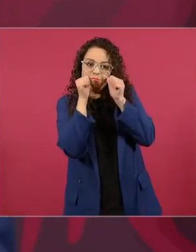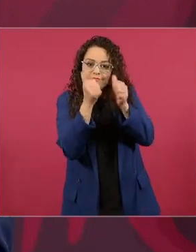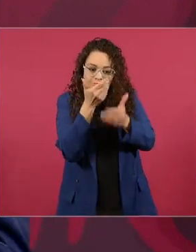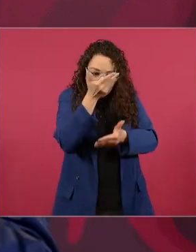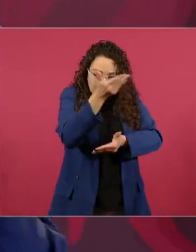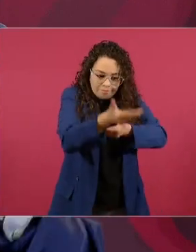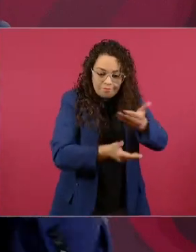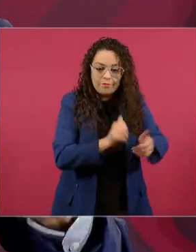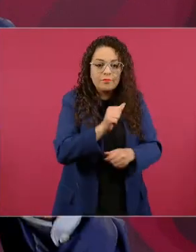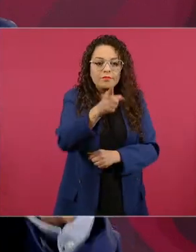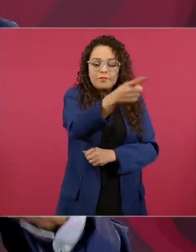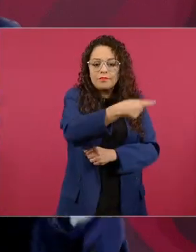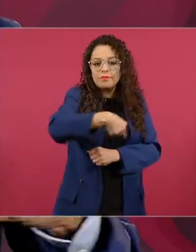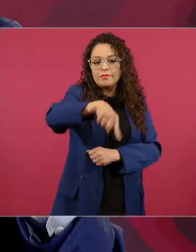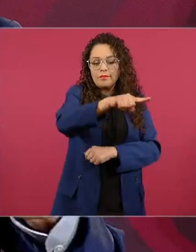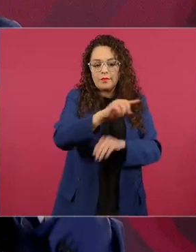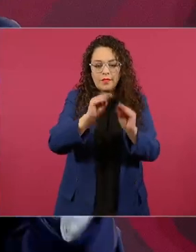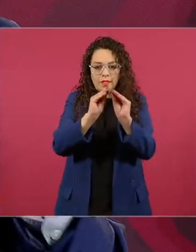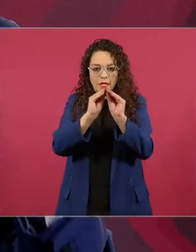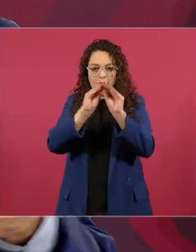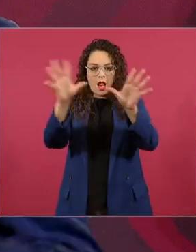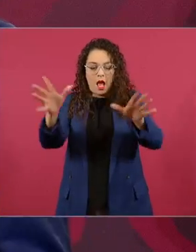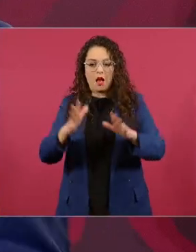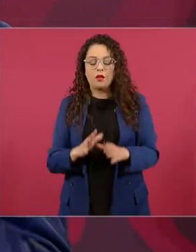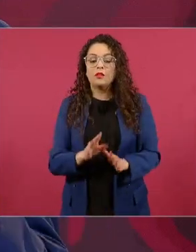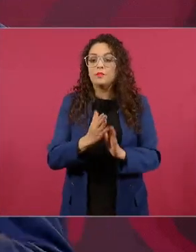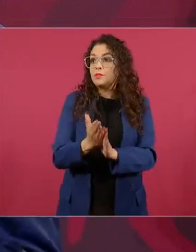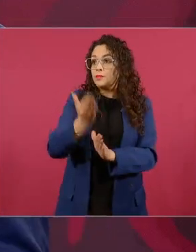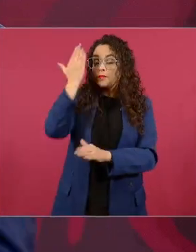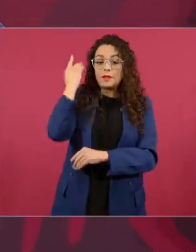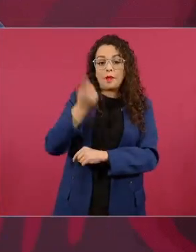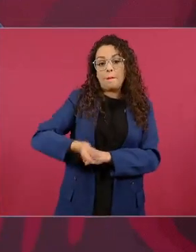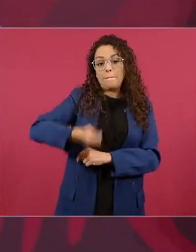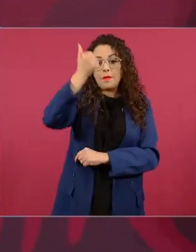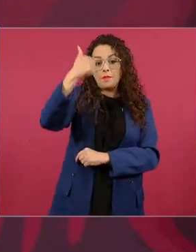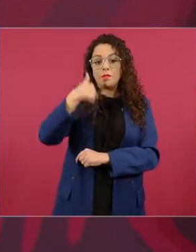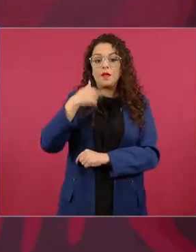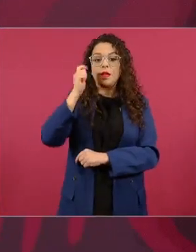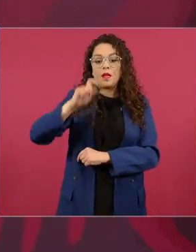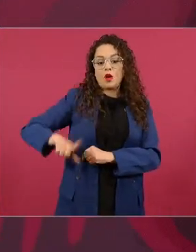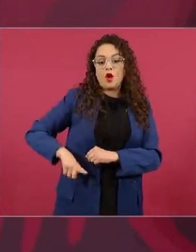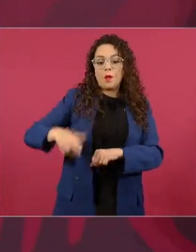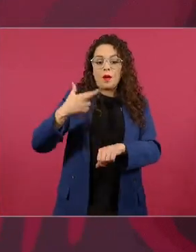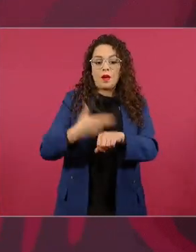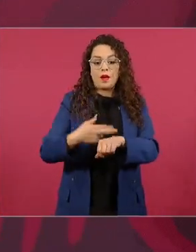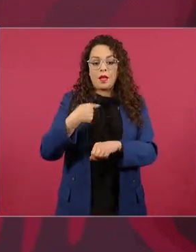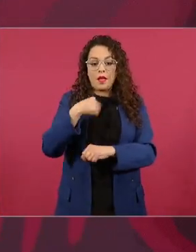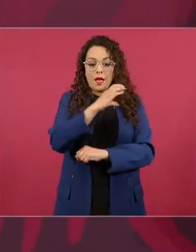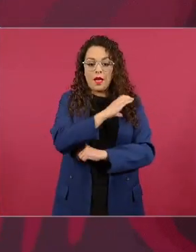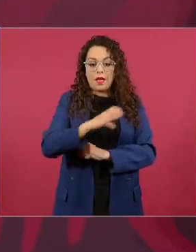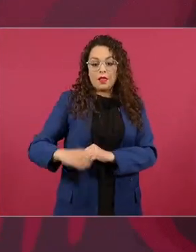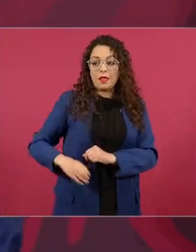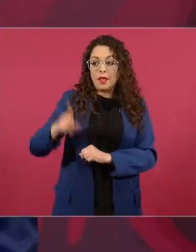cuando fui candidato la primera vez a gobernador de Tabasco